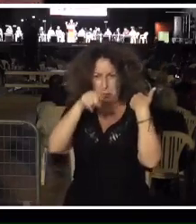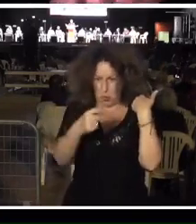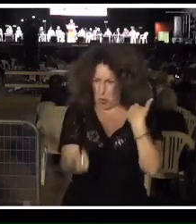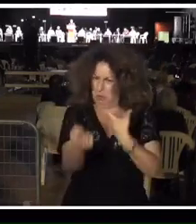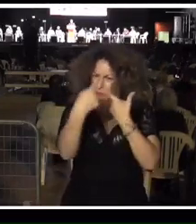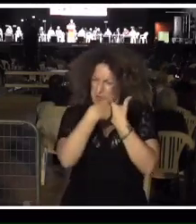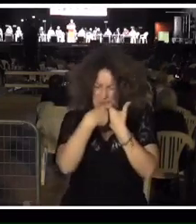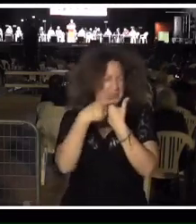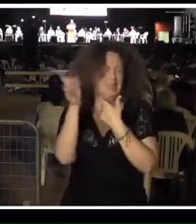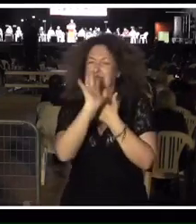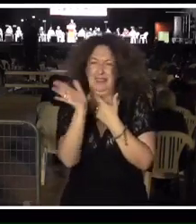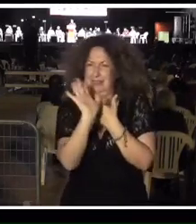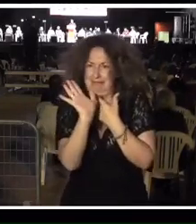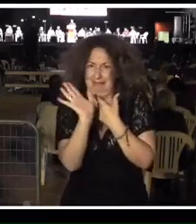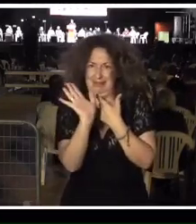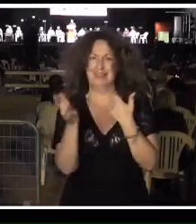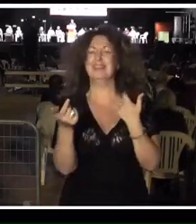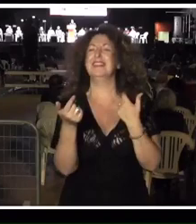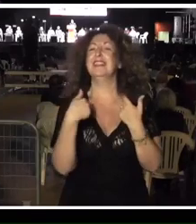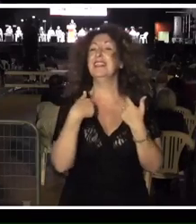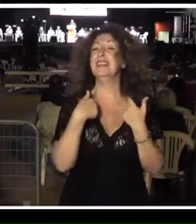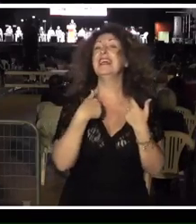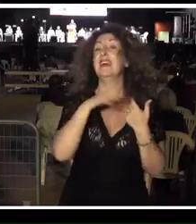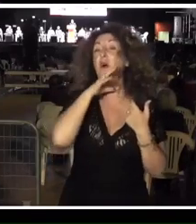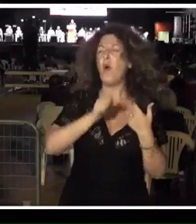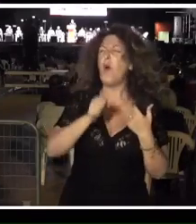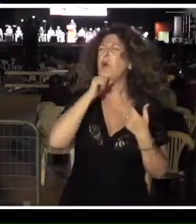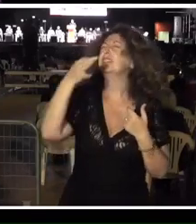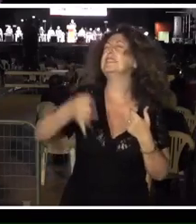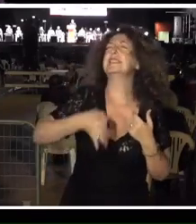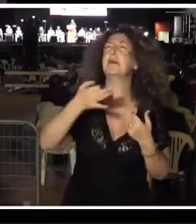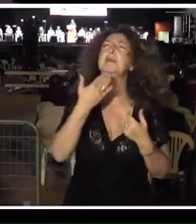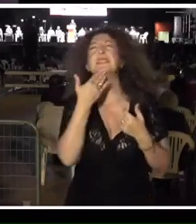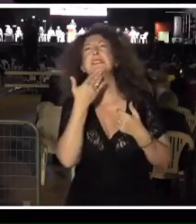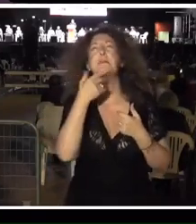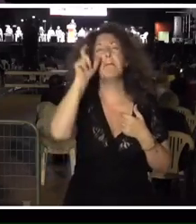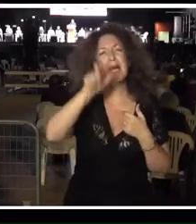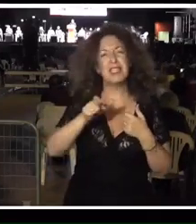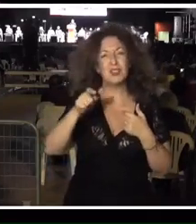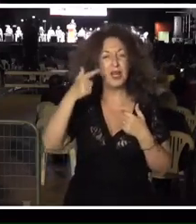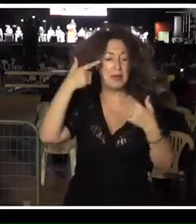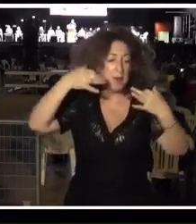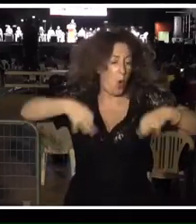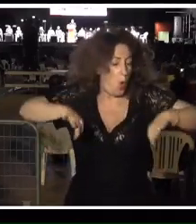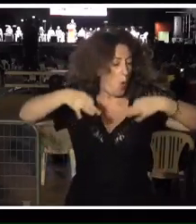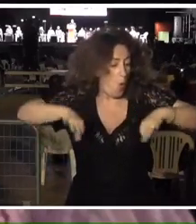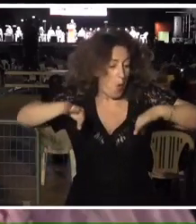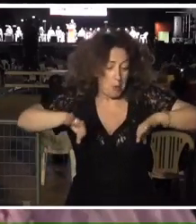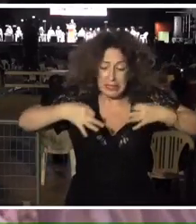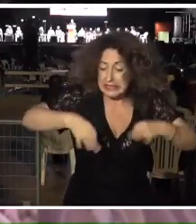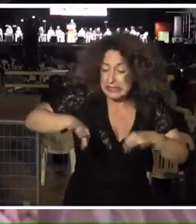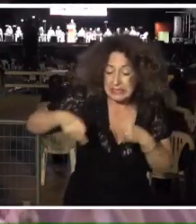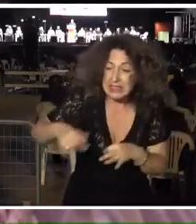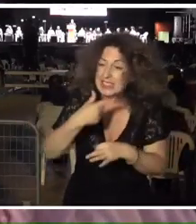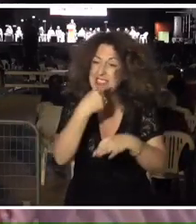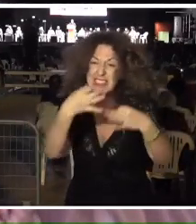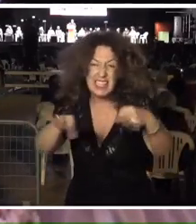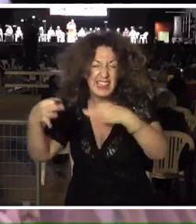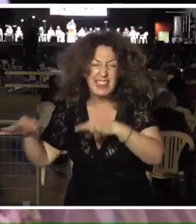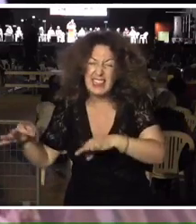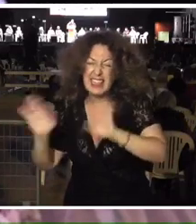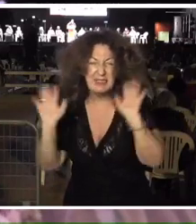otorgábamos como referente. Julio, en ese sentido, fue siempre una persona muy humilde, que quería mantenerse alejos de